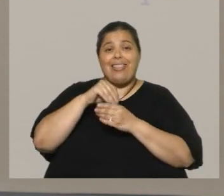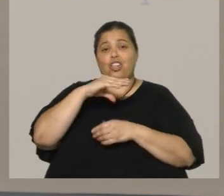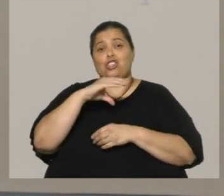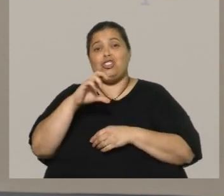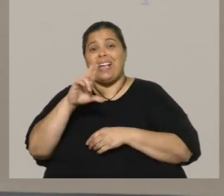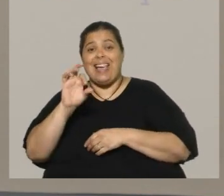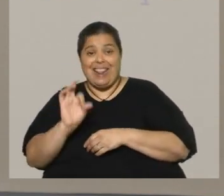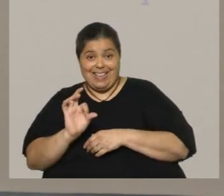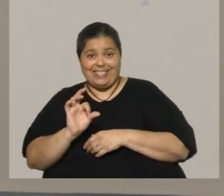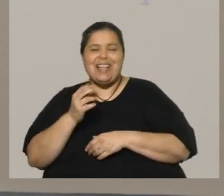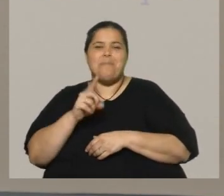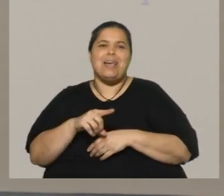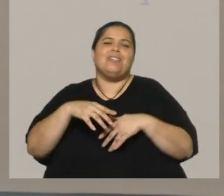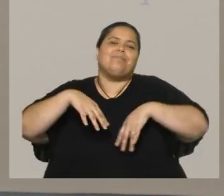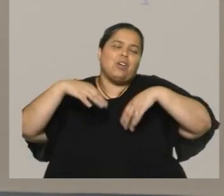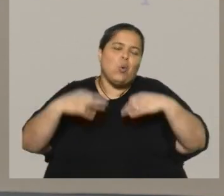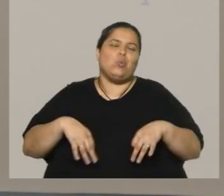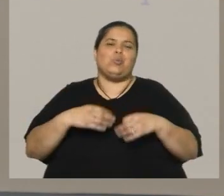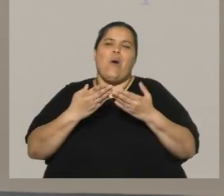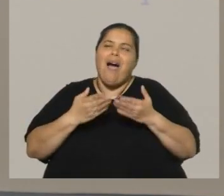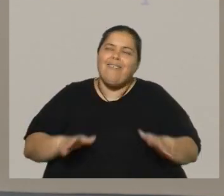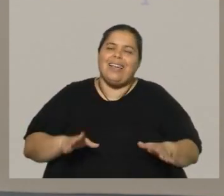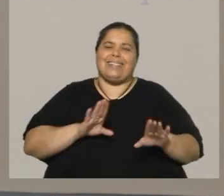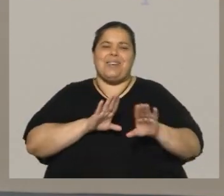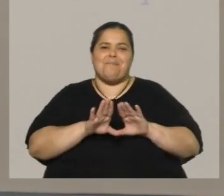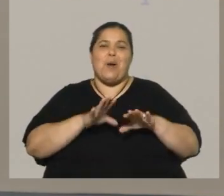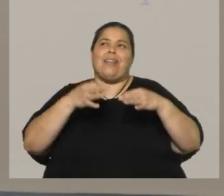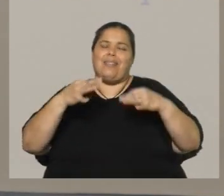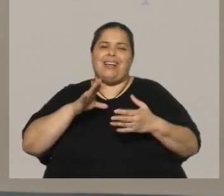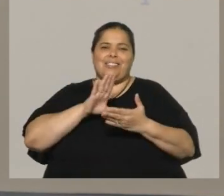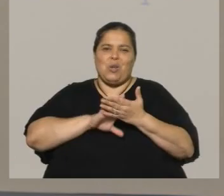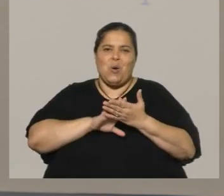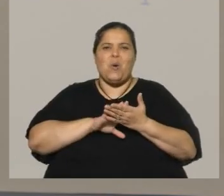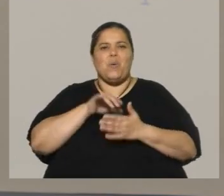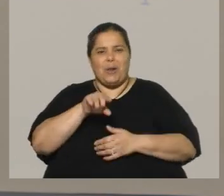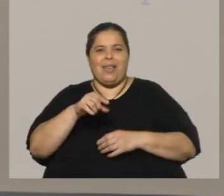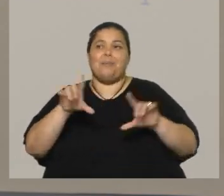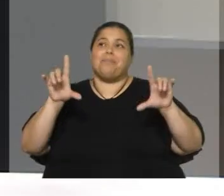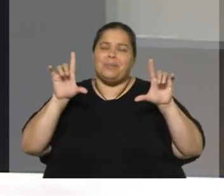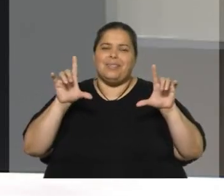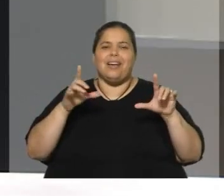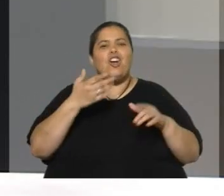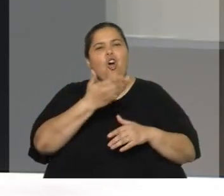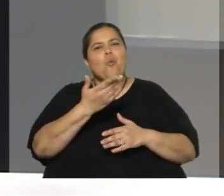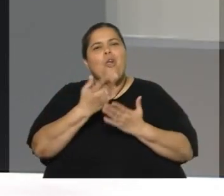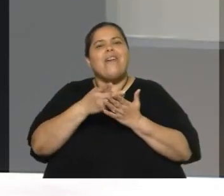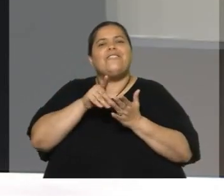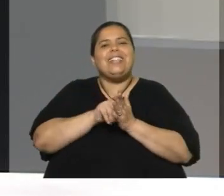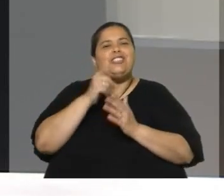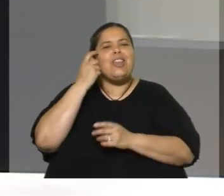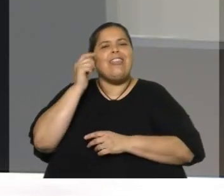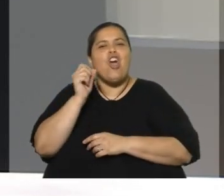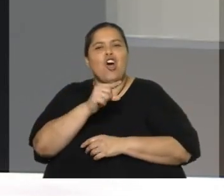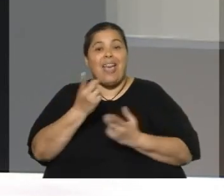Pero está, quedó abierta esa rendija. Le quiero preguntar, por ejemplo, cómo se define ideológicamente. Y vuelvo a Talvis, yo sé que a veces las comparaciones no son